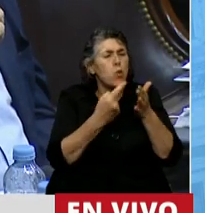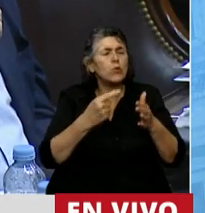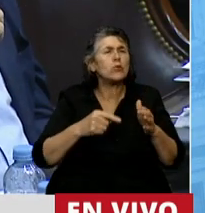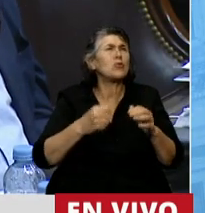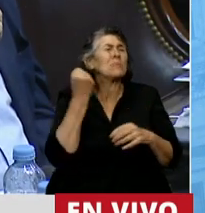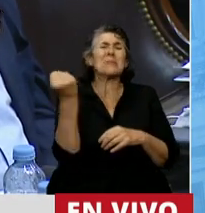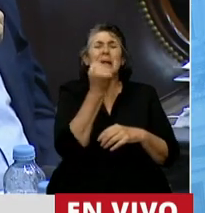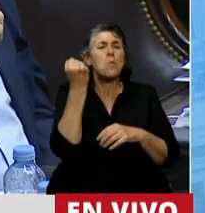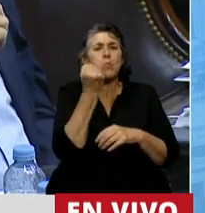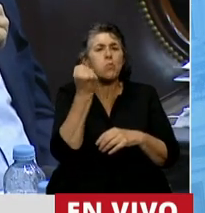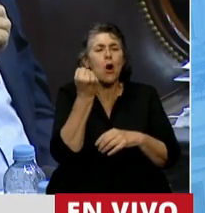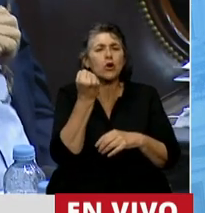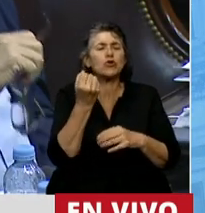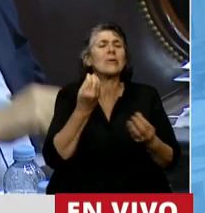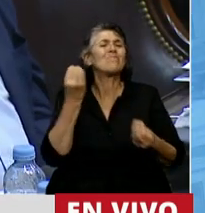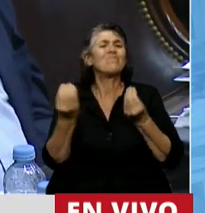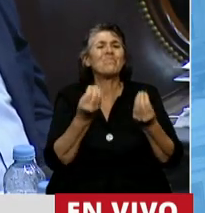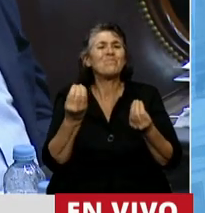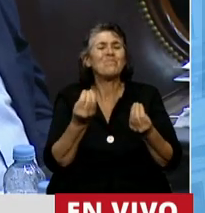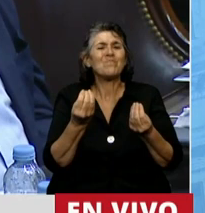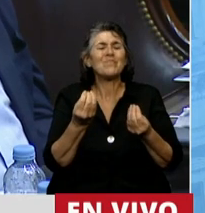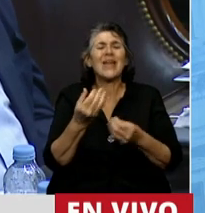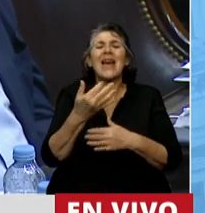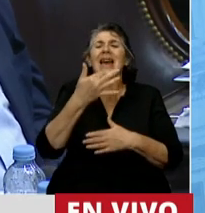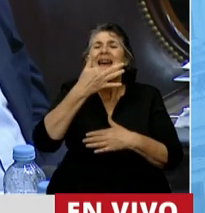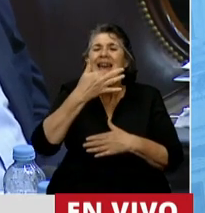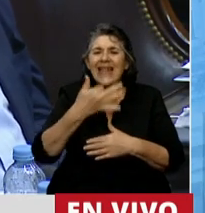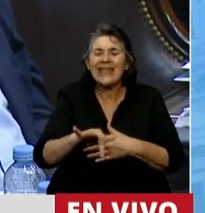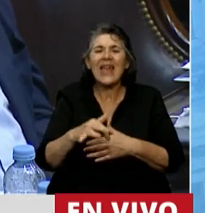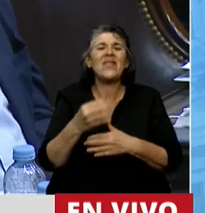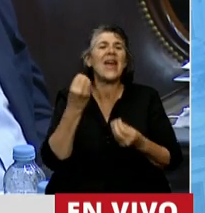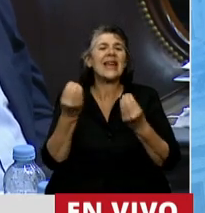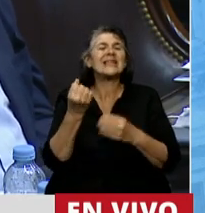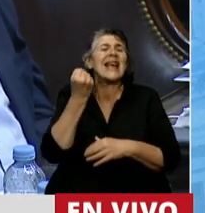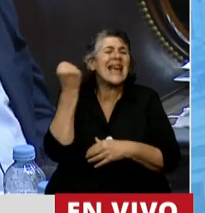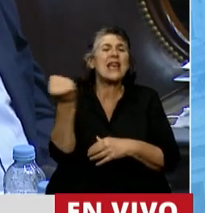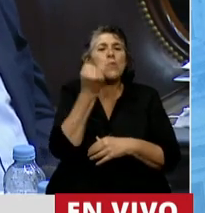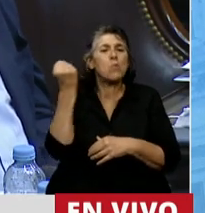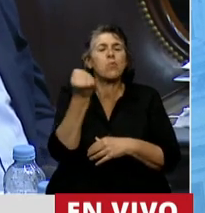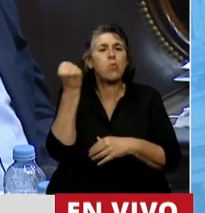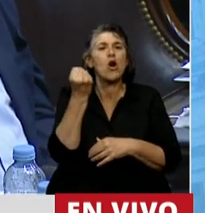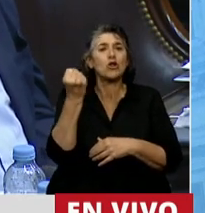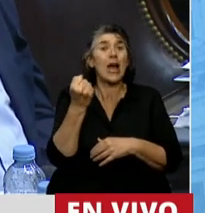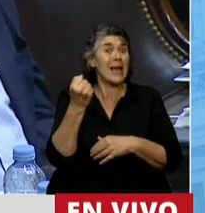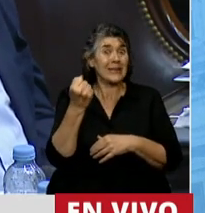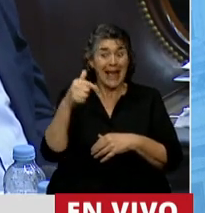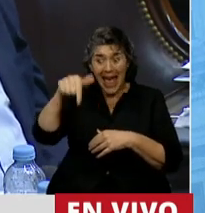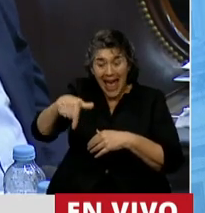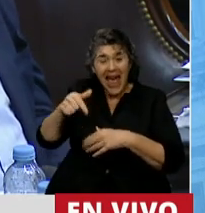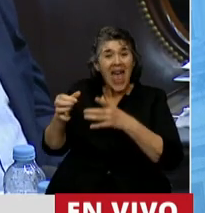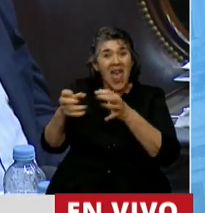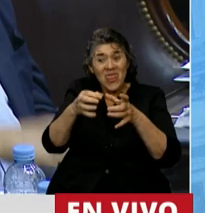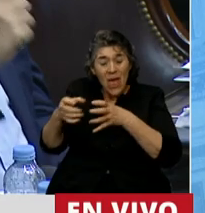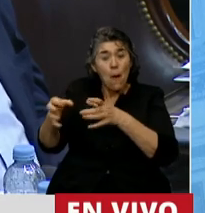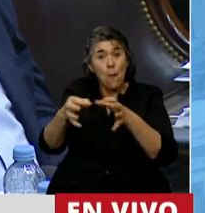es el de entender, el de concebir la importancia y la relevancia que este debate nos obliga a